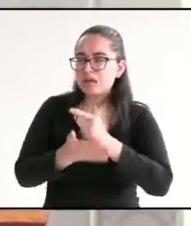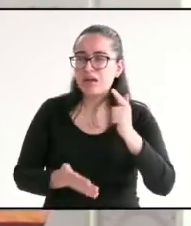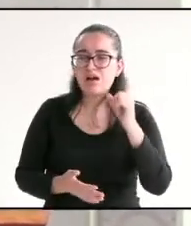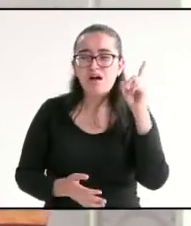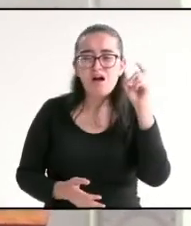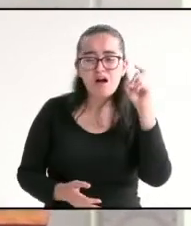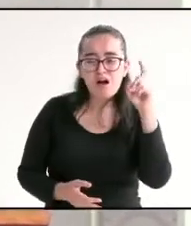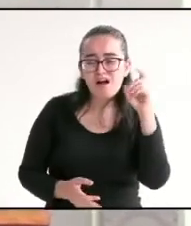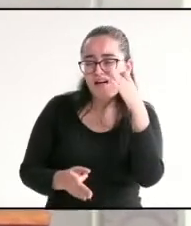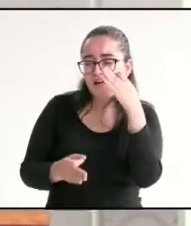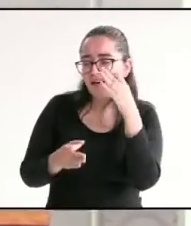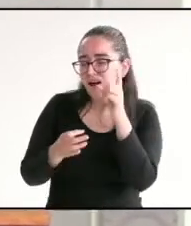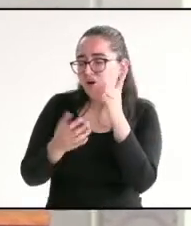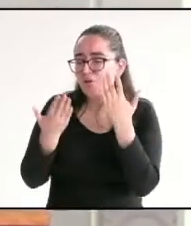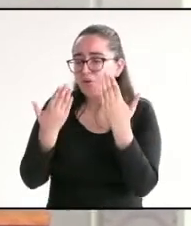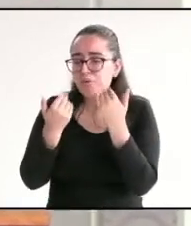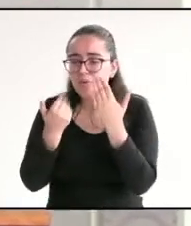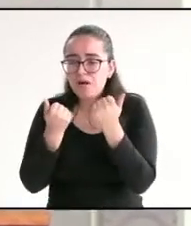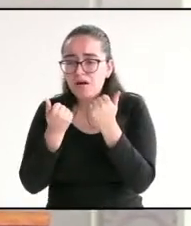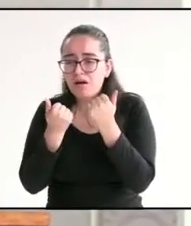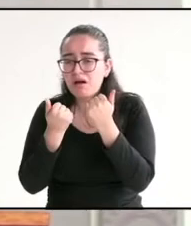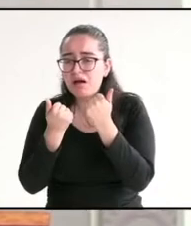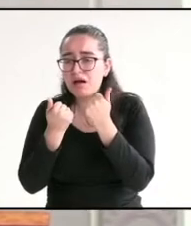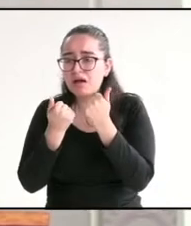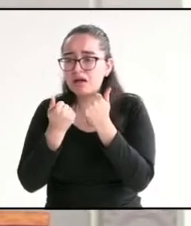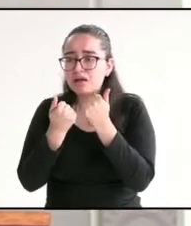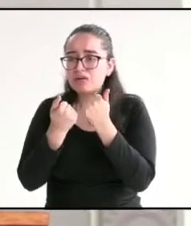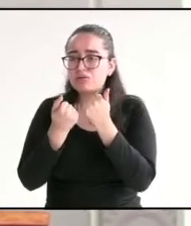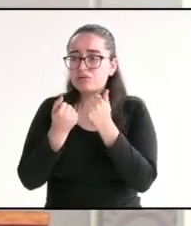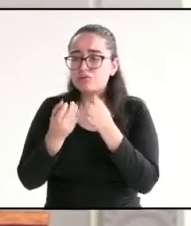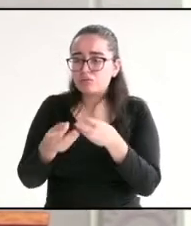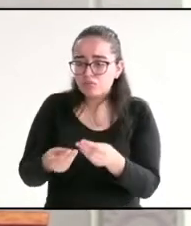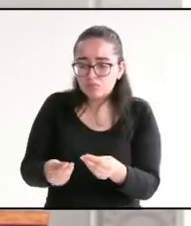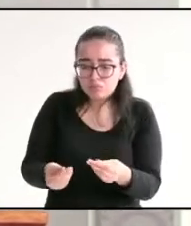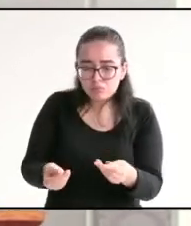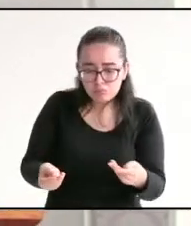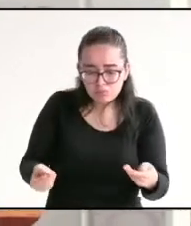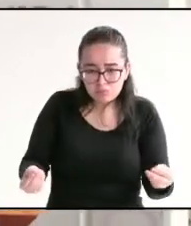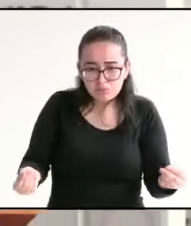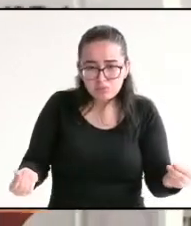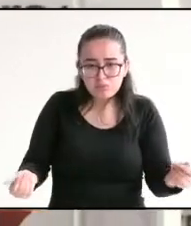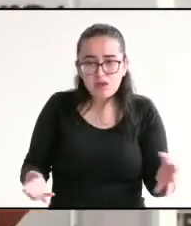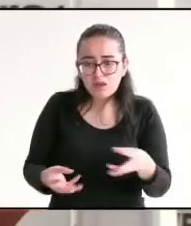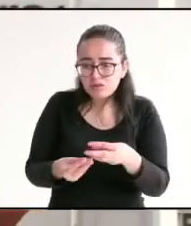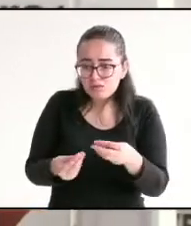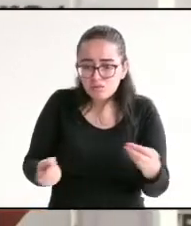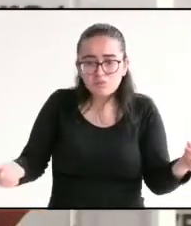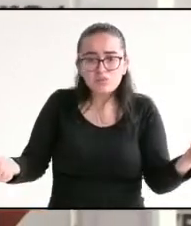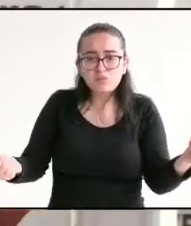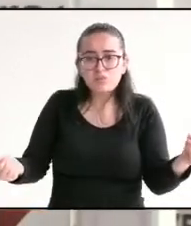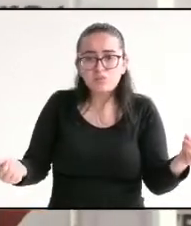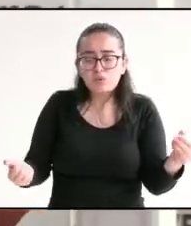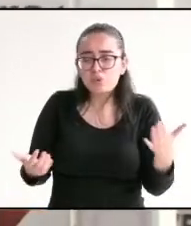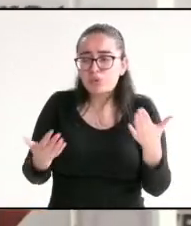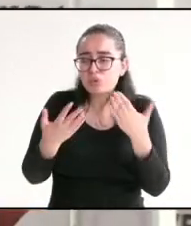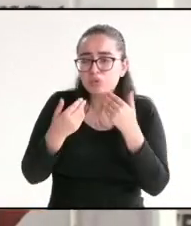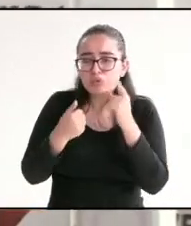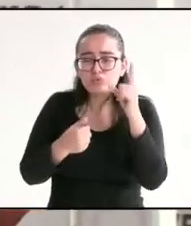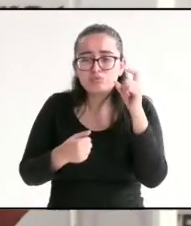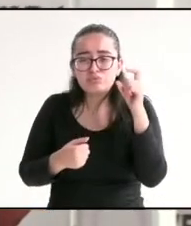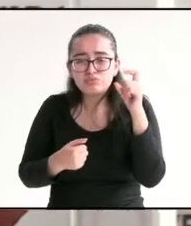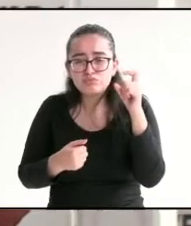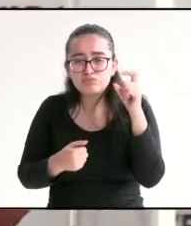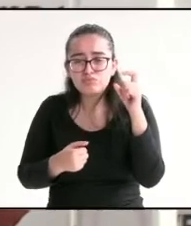potable es el principal problema. Se nos han secado los nacimientos y arroyos, así también han bajado los